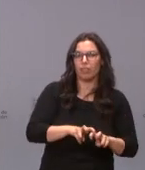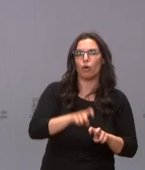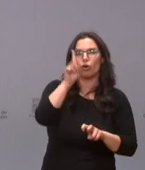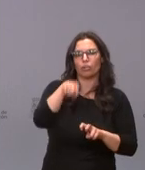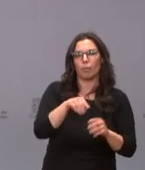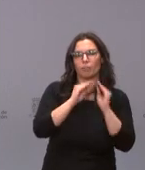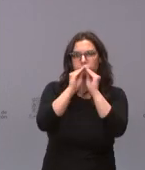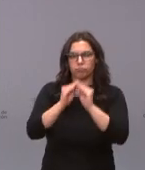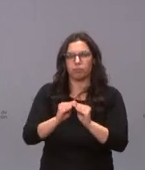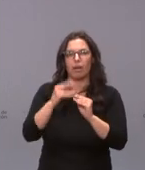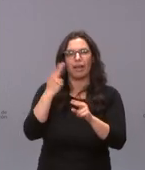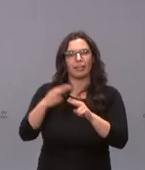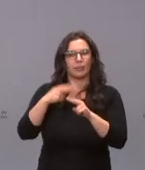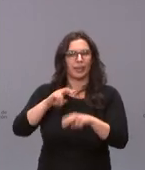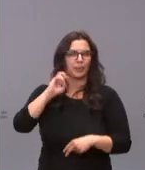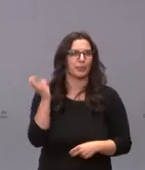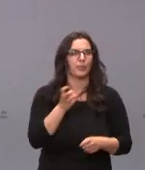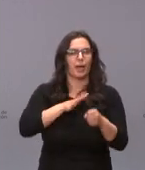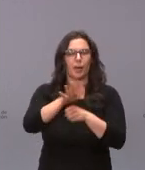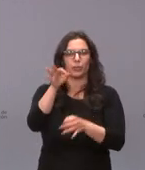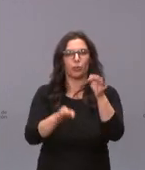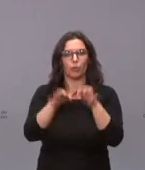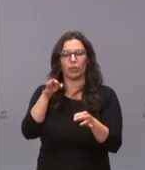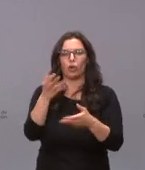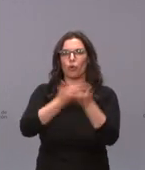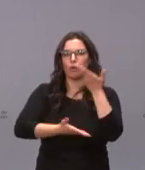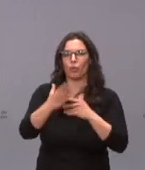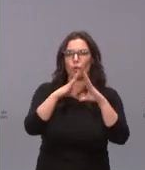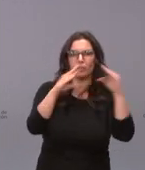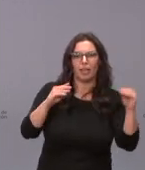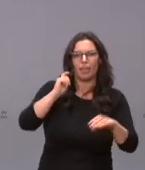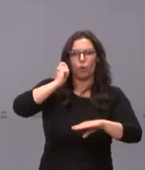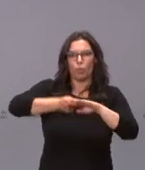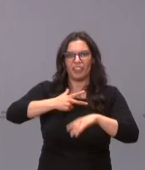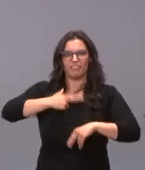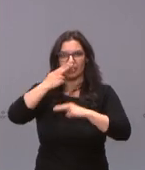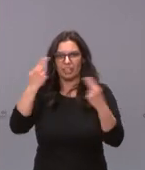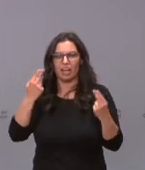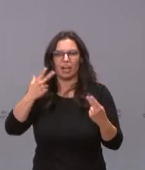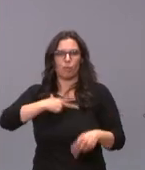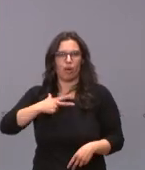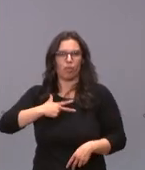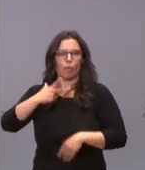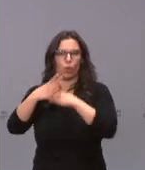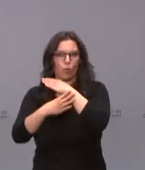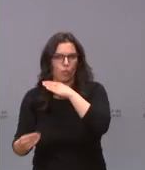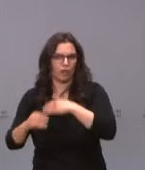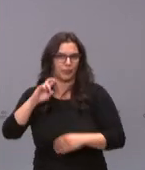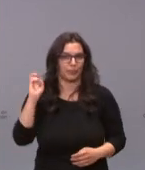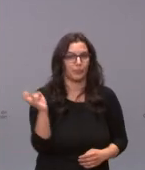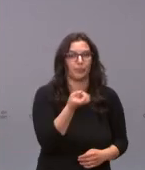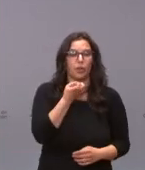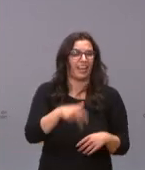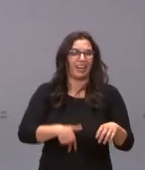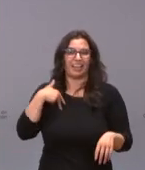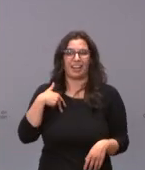desarrollo de actividades en el ámbito jurídico con universidades, jueces, fiscales, abogados, procuradores y en general cualquier operador